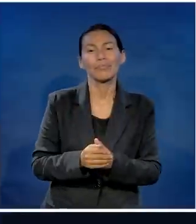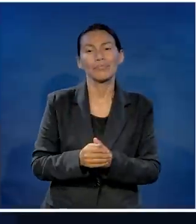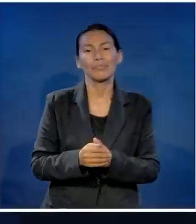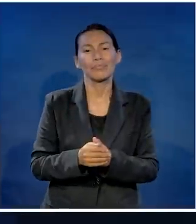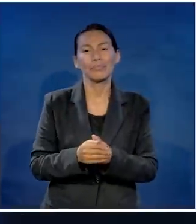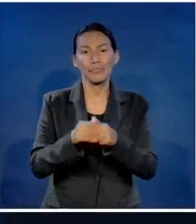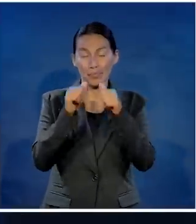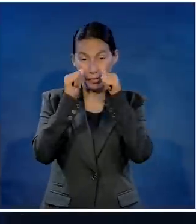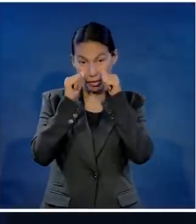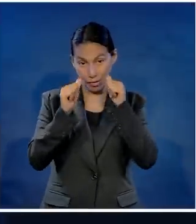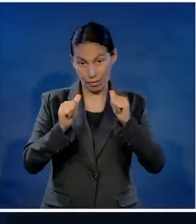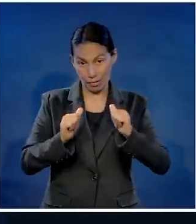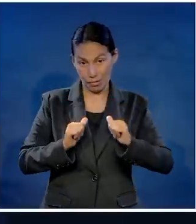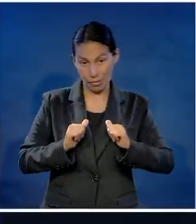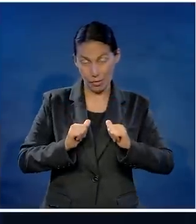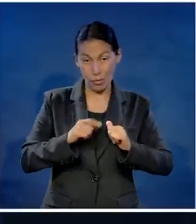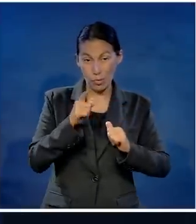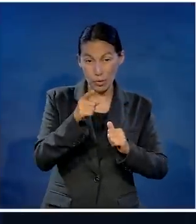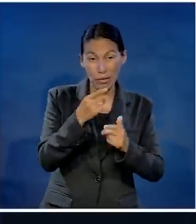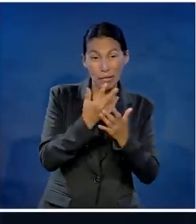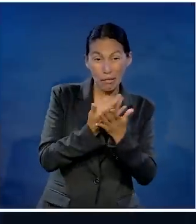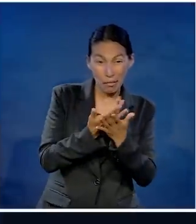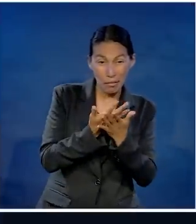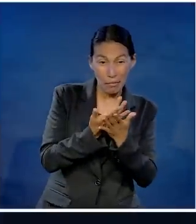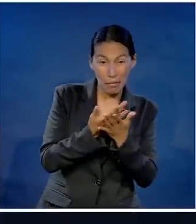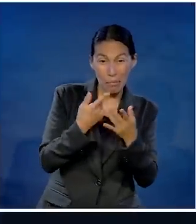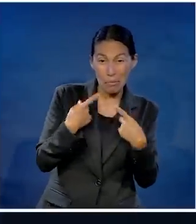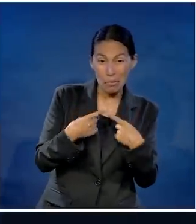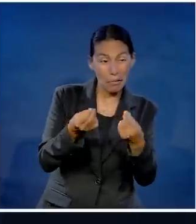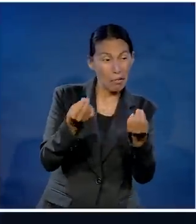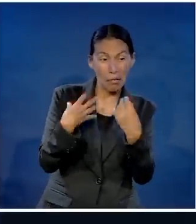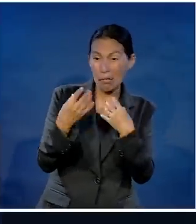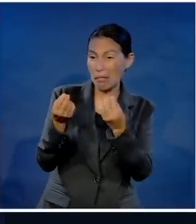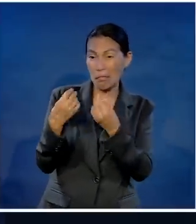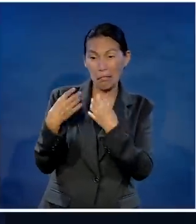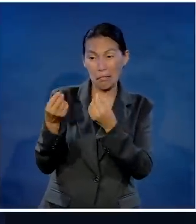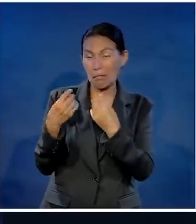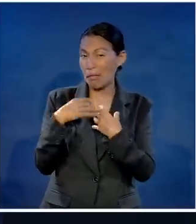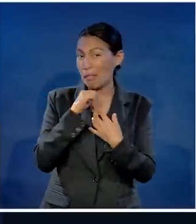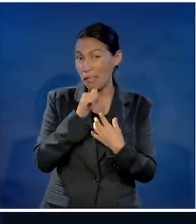escúcheme, tarde o temprano va a ser decepcionado.